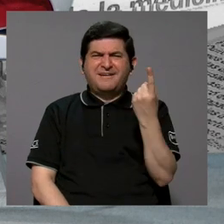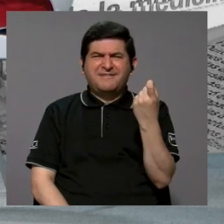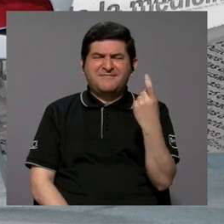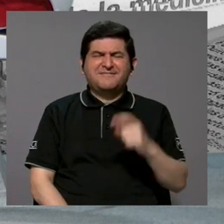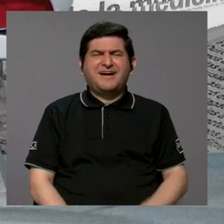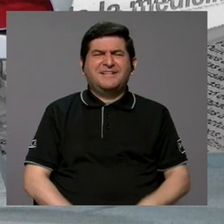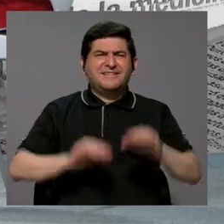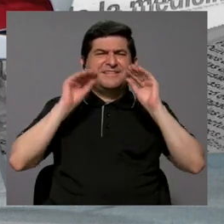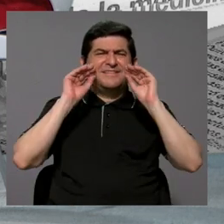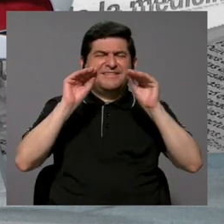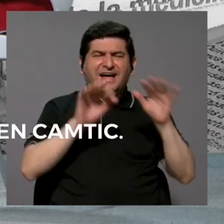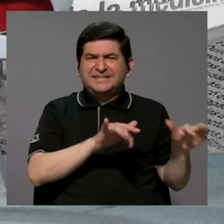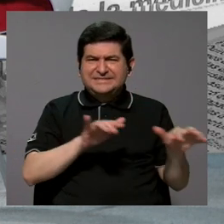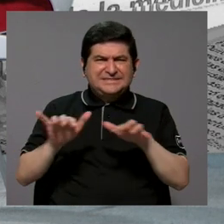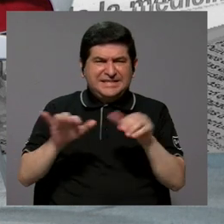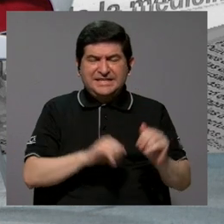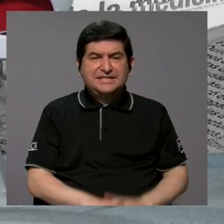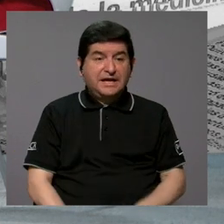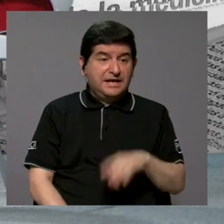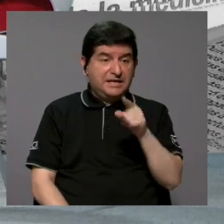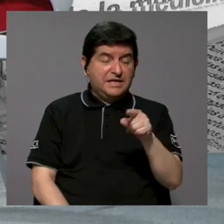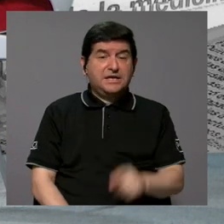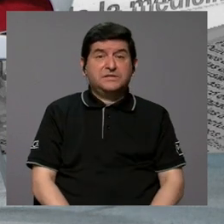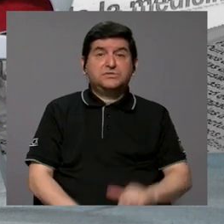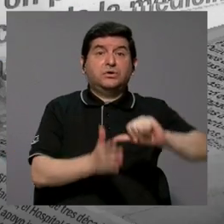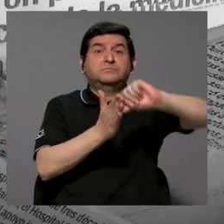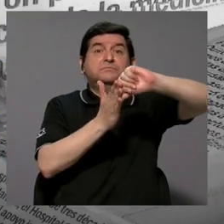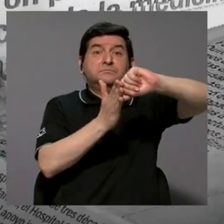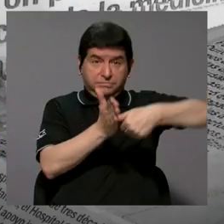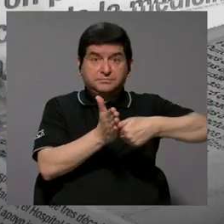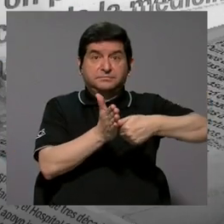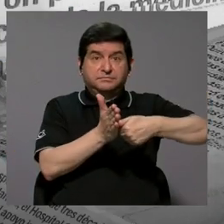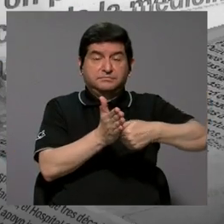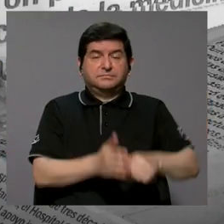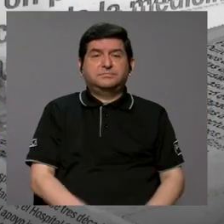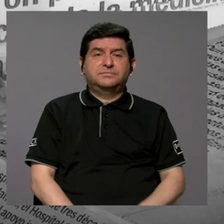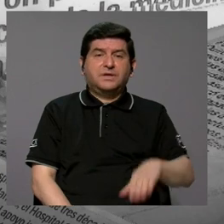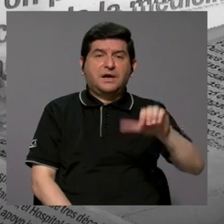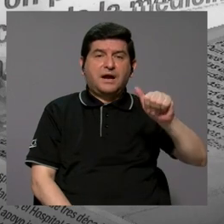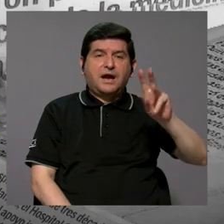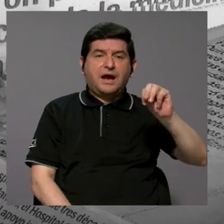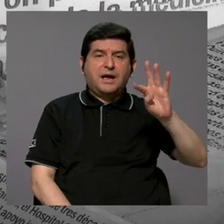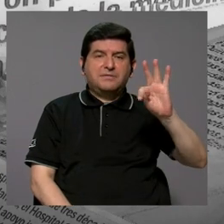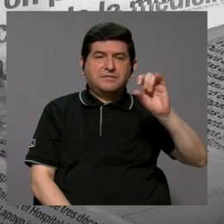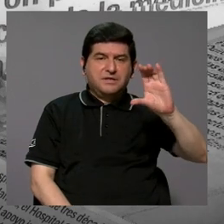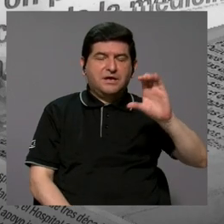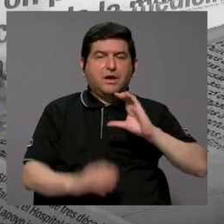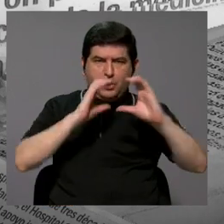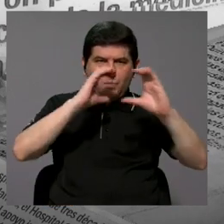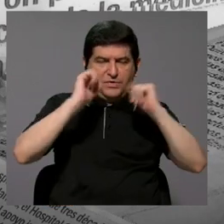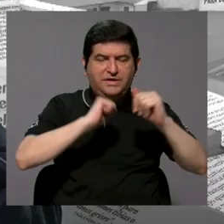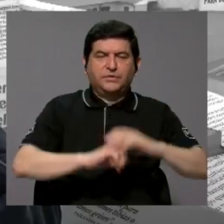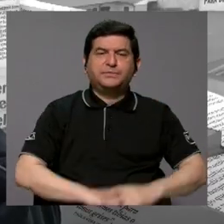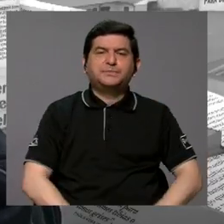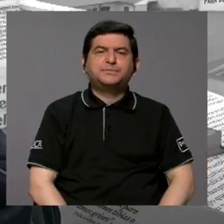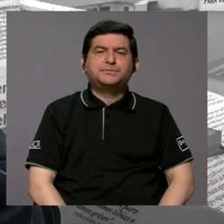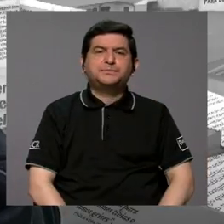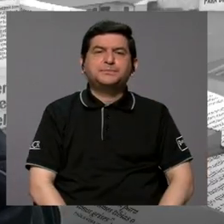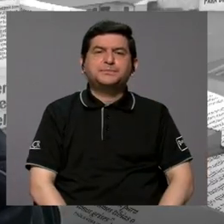educación digital. Y eso está muy, muy resaltado en Camtik, en el pronunciamiento que hicimos. Ok.